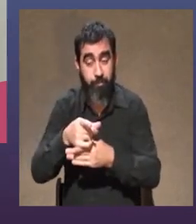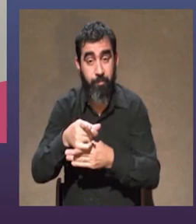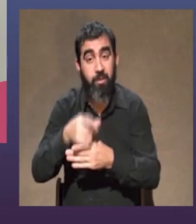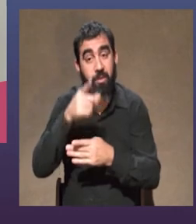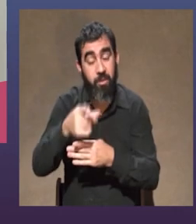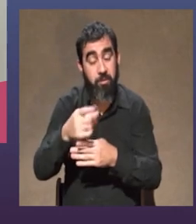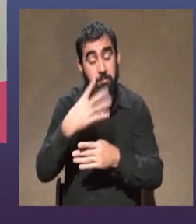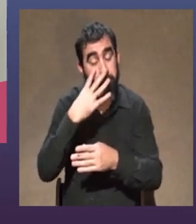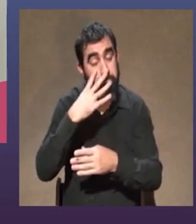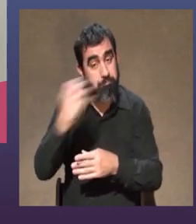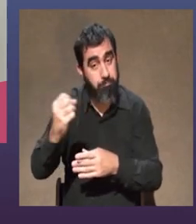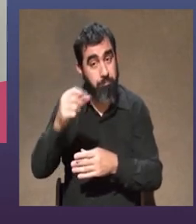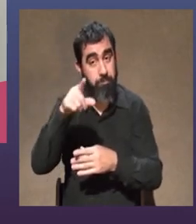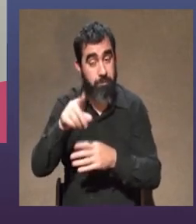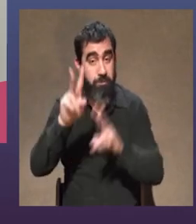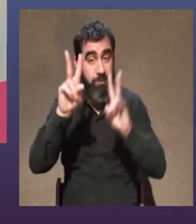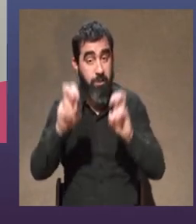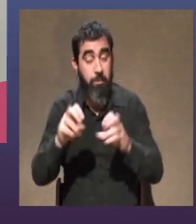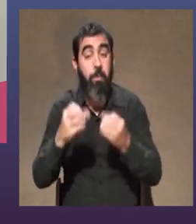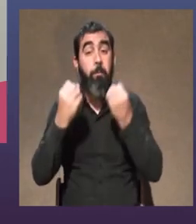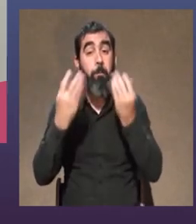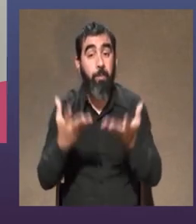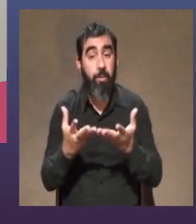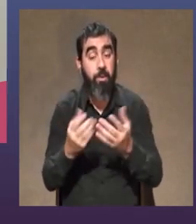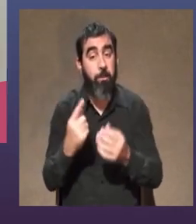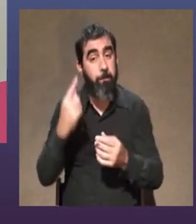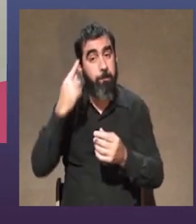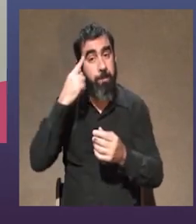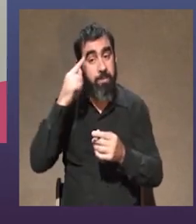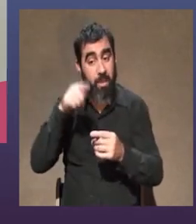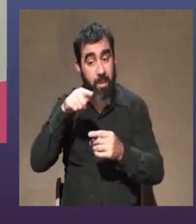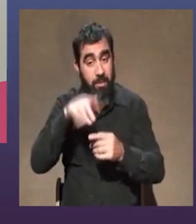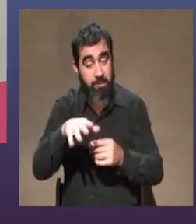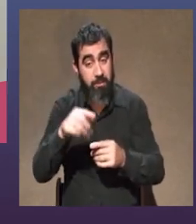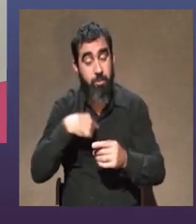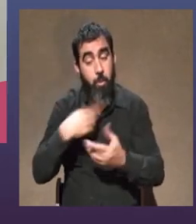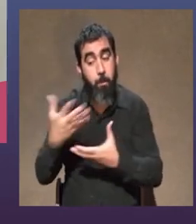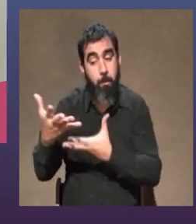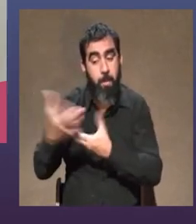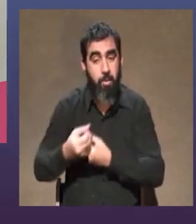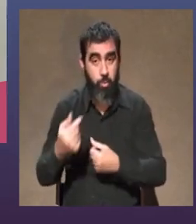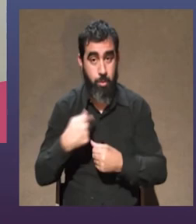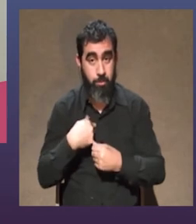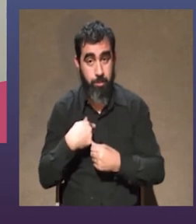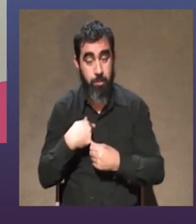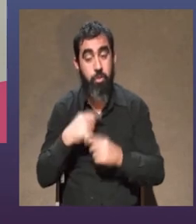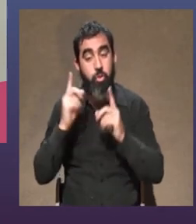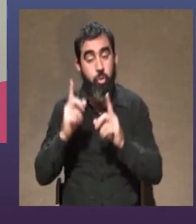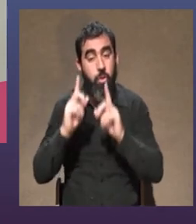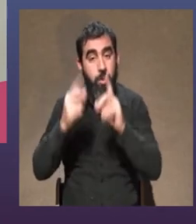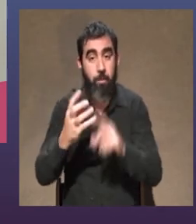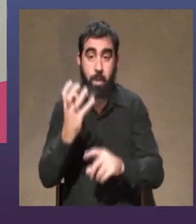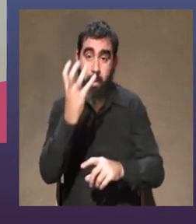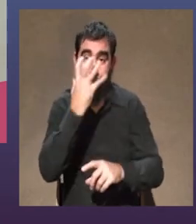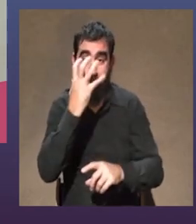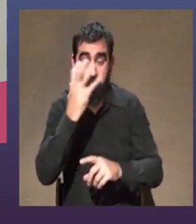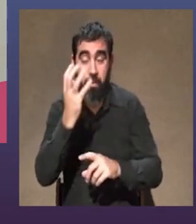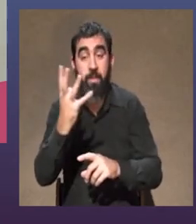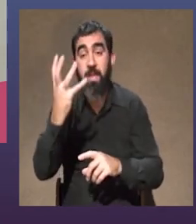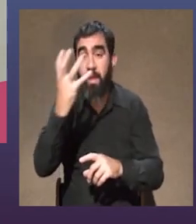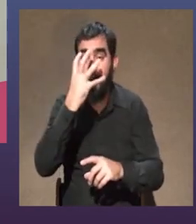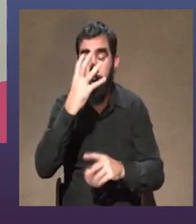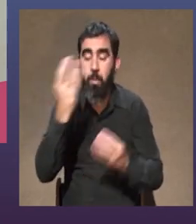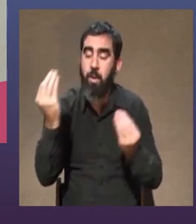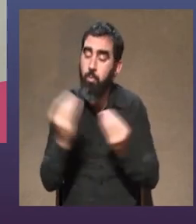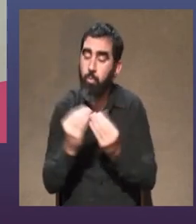es muy atractivo porque además pensarlo de esa manera a me ayudó mucho yo también hago carnaval y carnaval tiene muchas